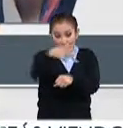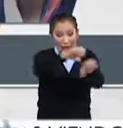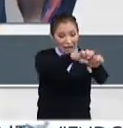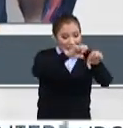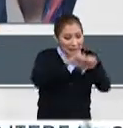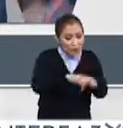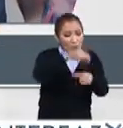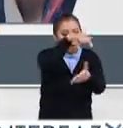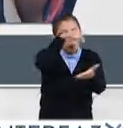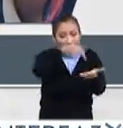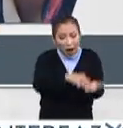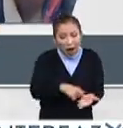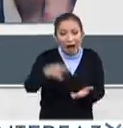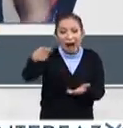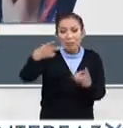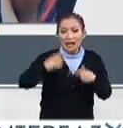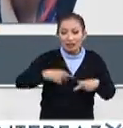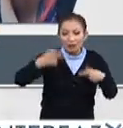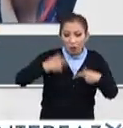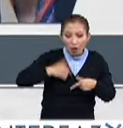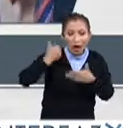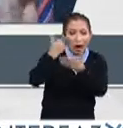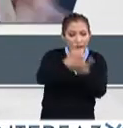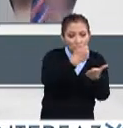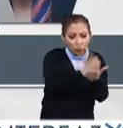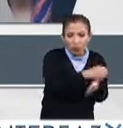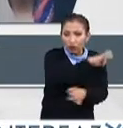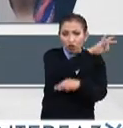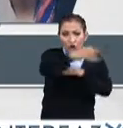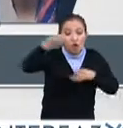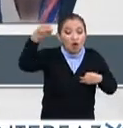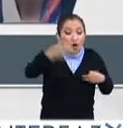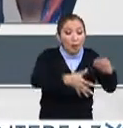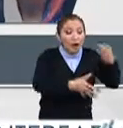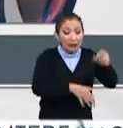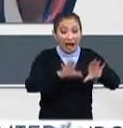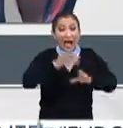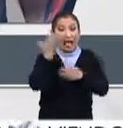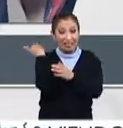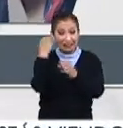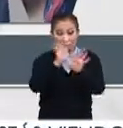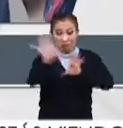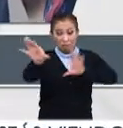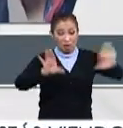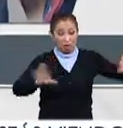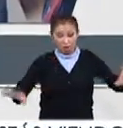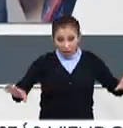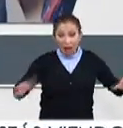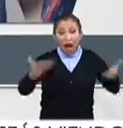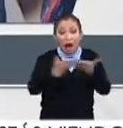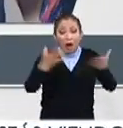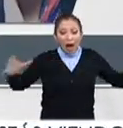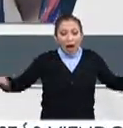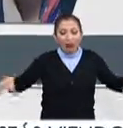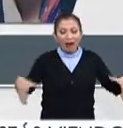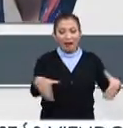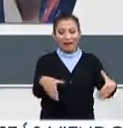instalaciones, todo el talento que los centros de manera separada han reunido. Y esto,